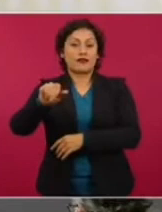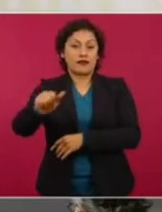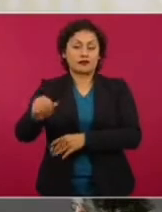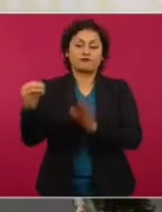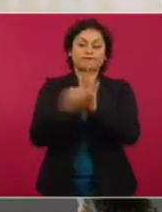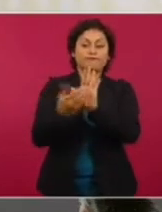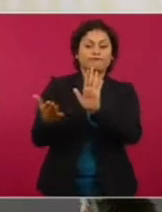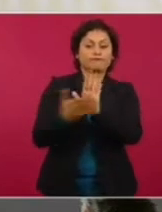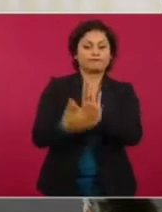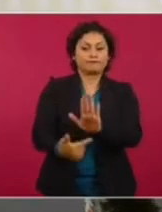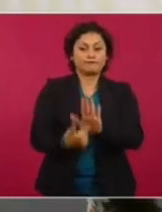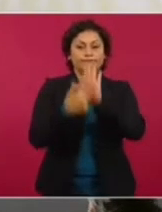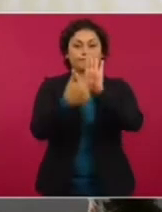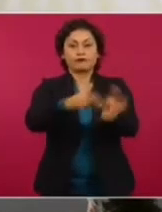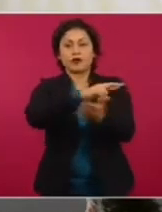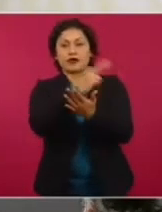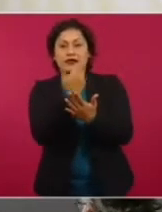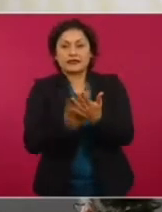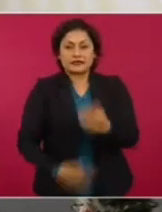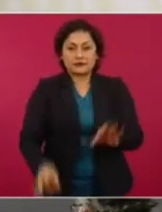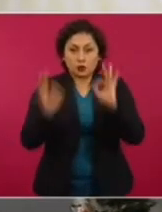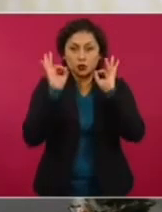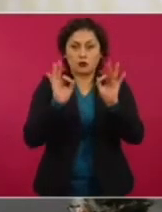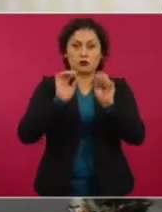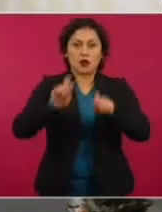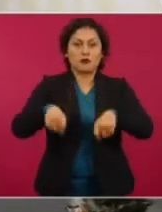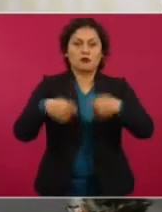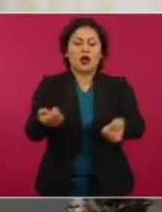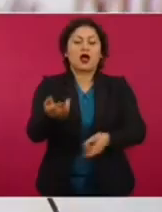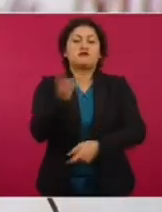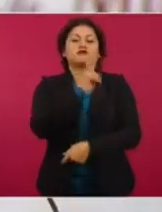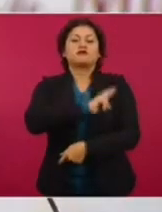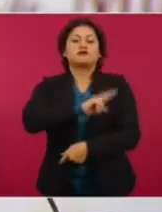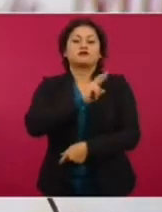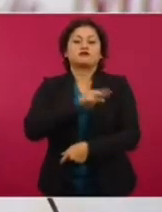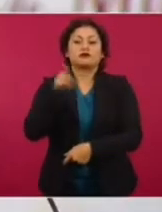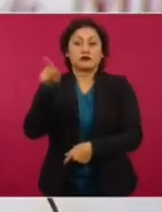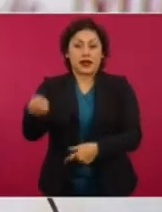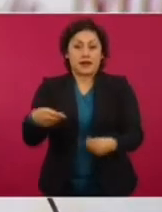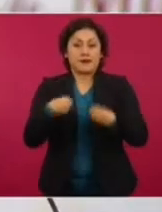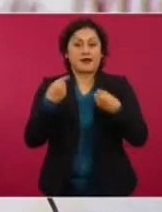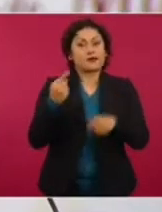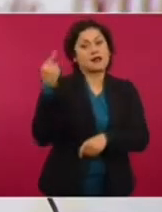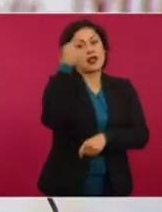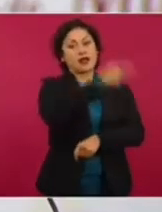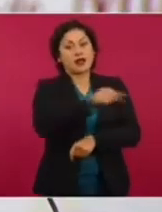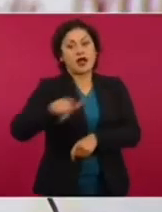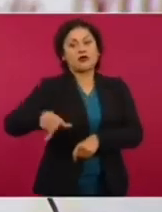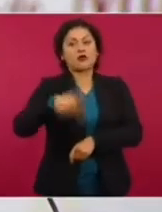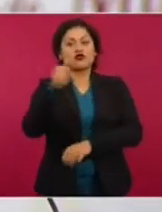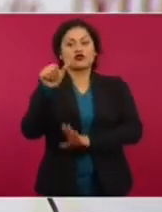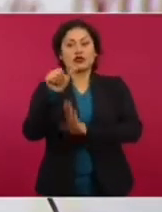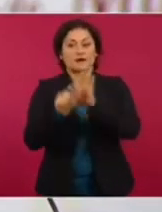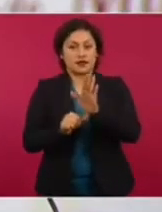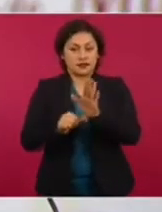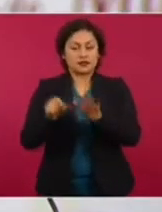y los comprobantes de pago durante los 12 meses en los que vivió la familia López Adams,